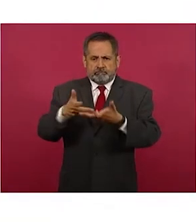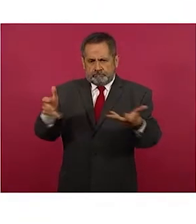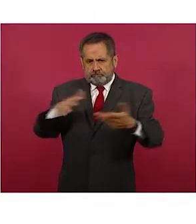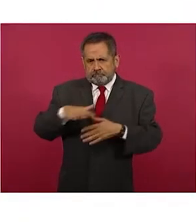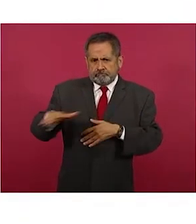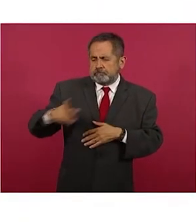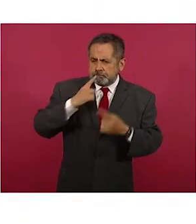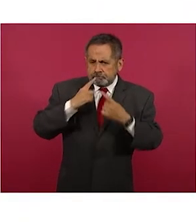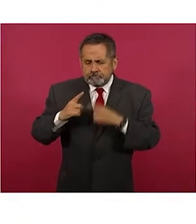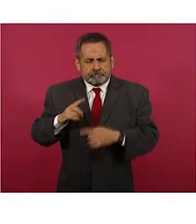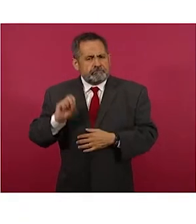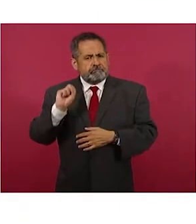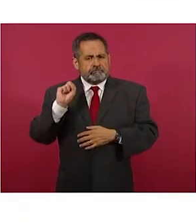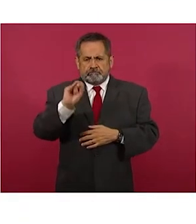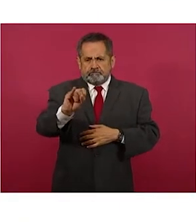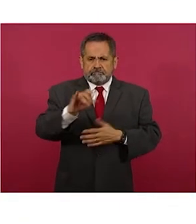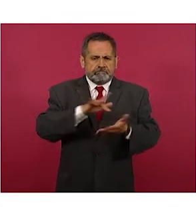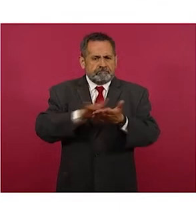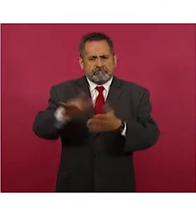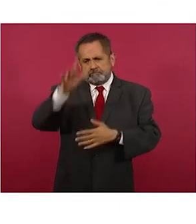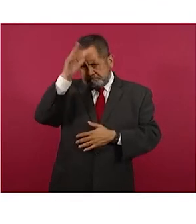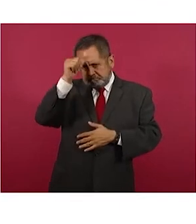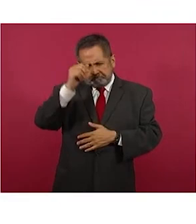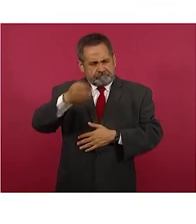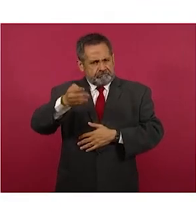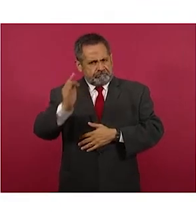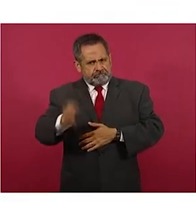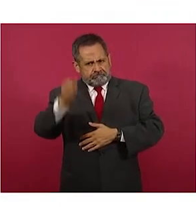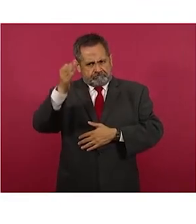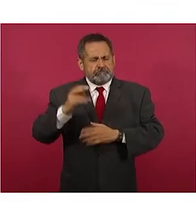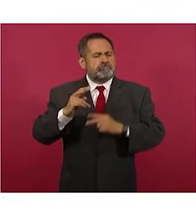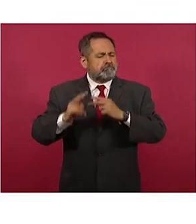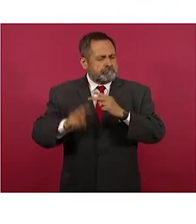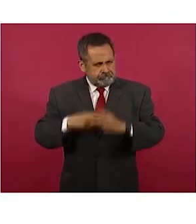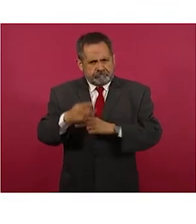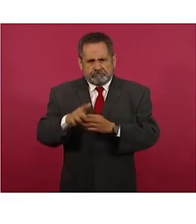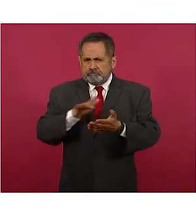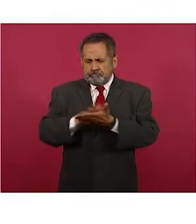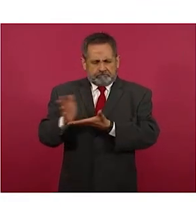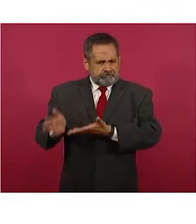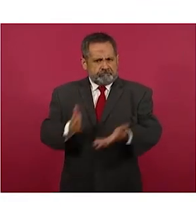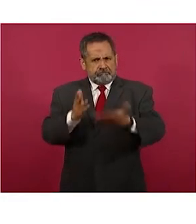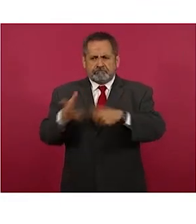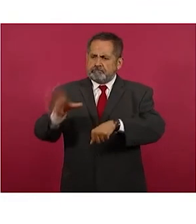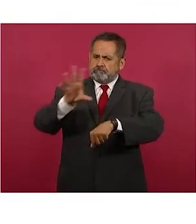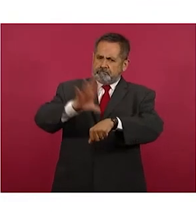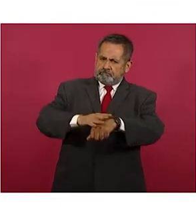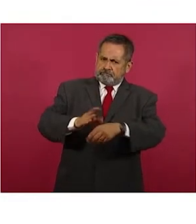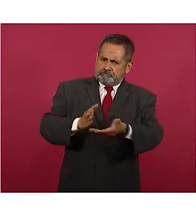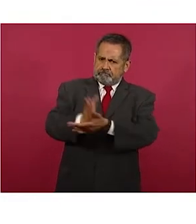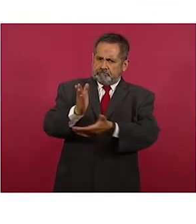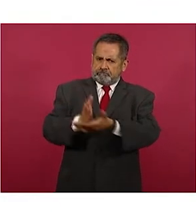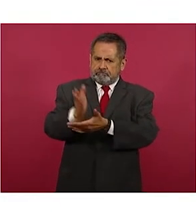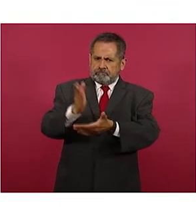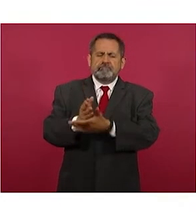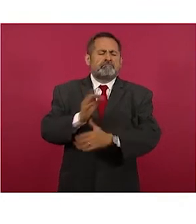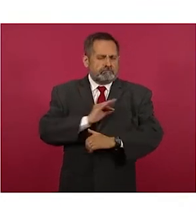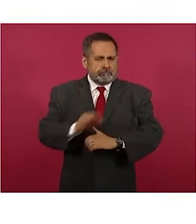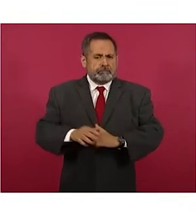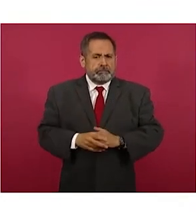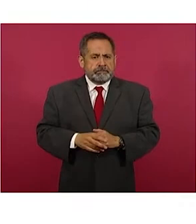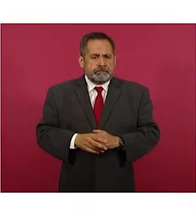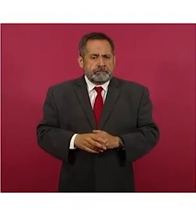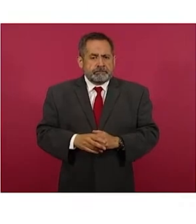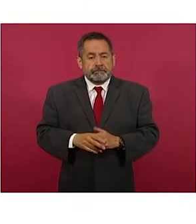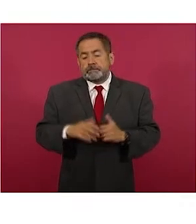La gente apoya el tren y acepta participar dando el paso de vía. Pero el respaldo del